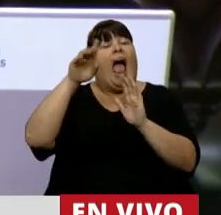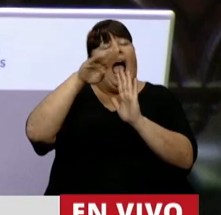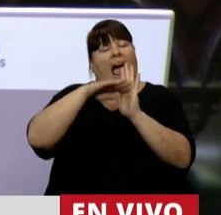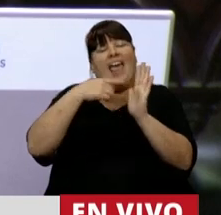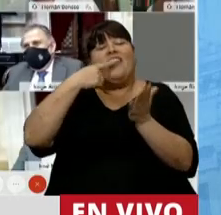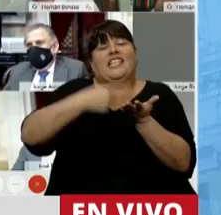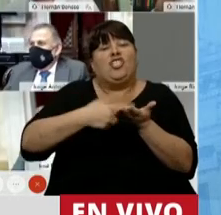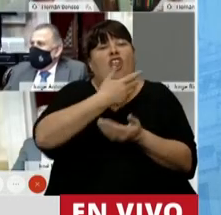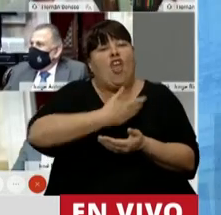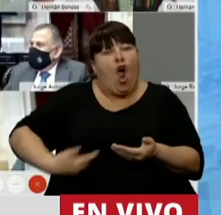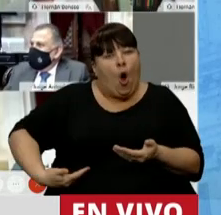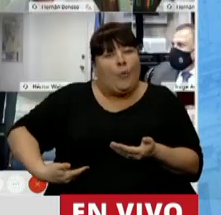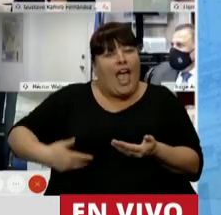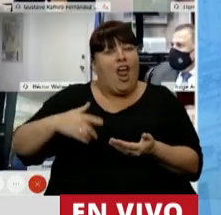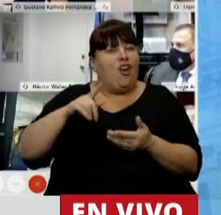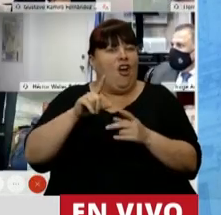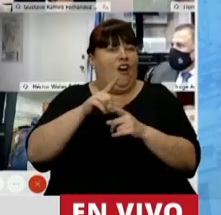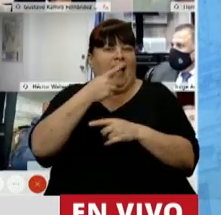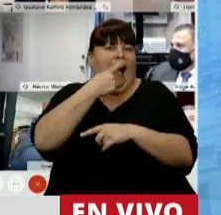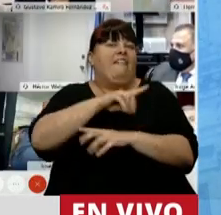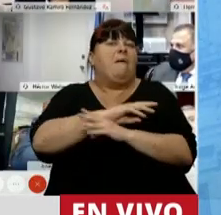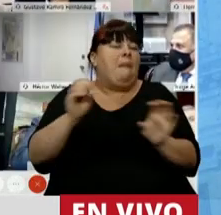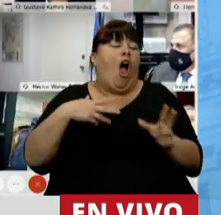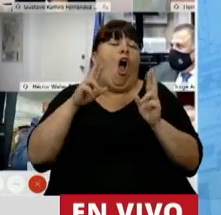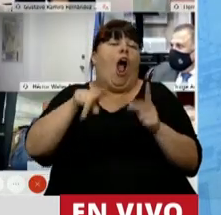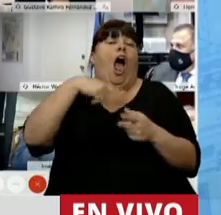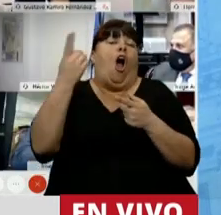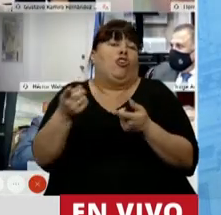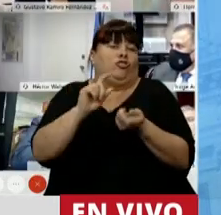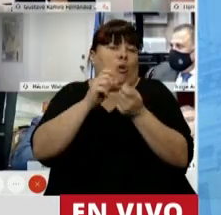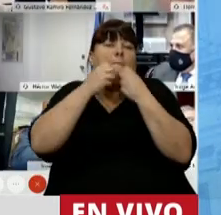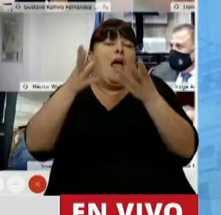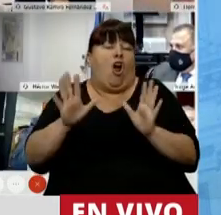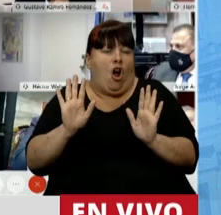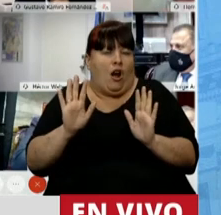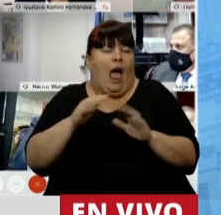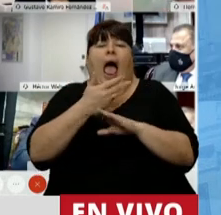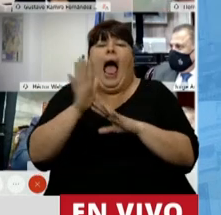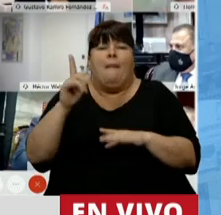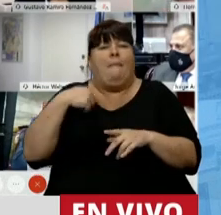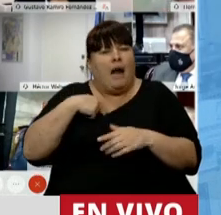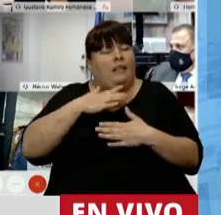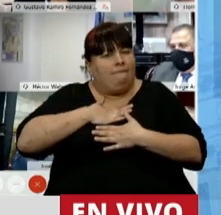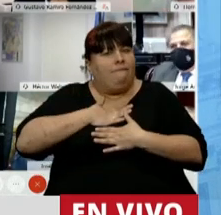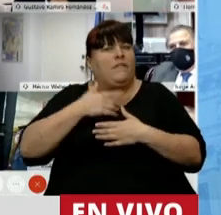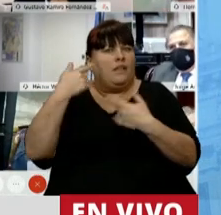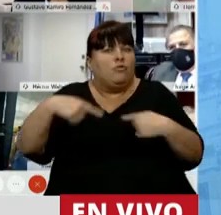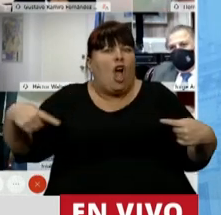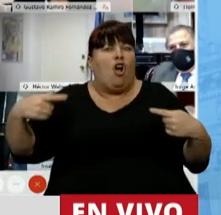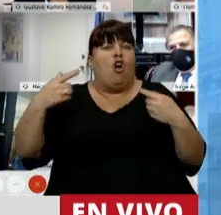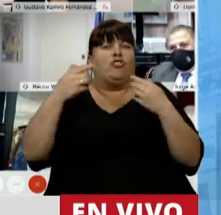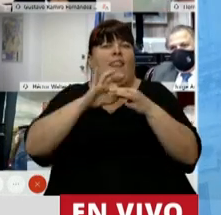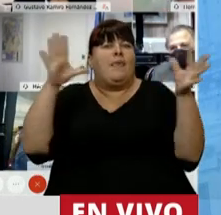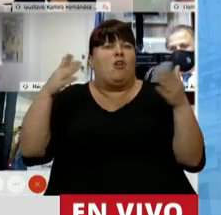en gobiernos que no terminan bien y que esperaba que tengamos otra suerte, más allá de apreciar todo lo que ha hecho por este